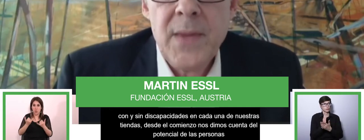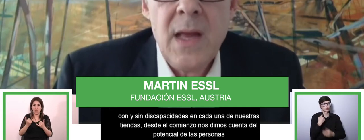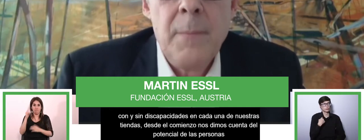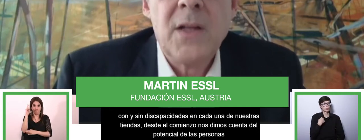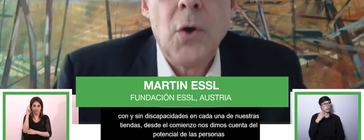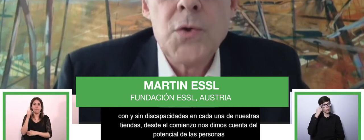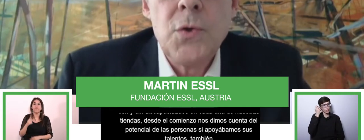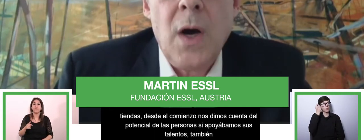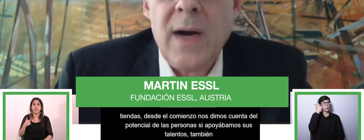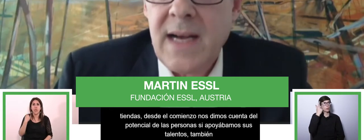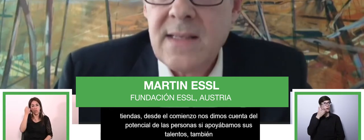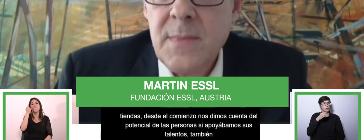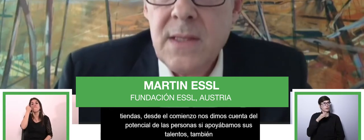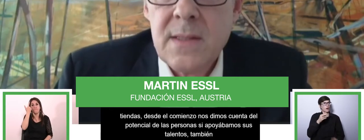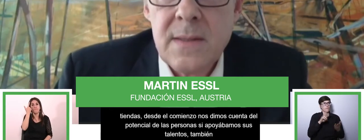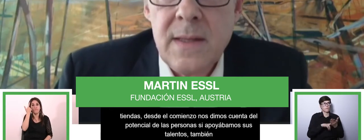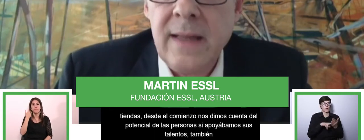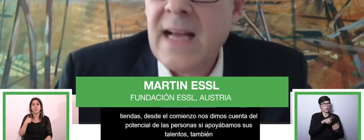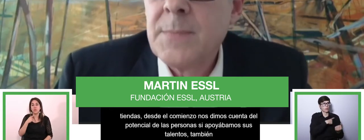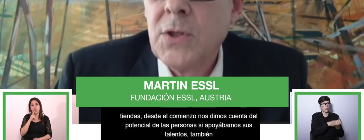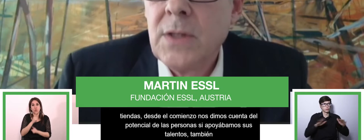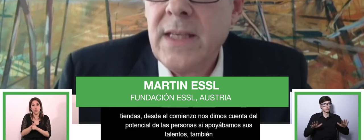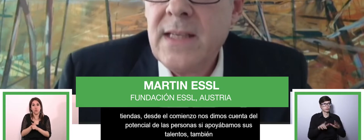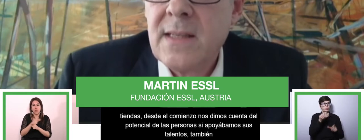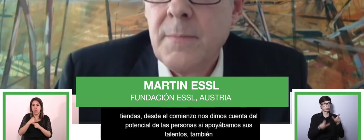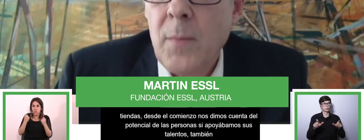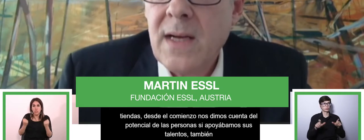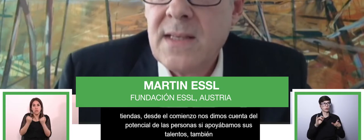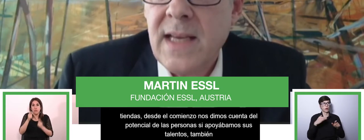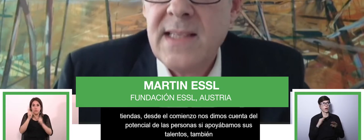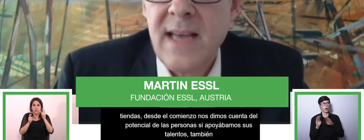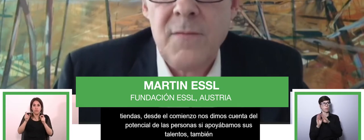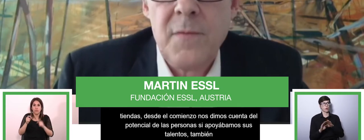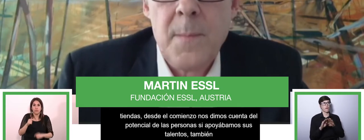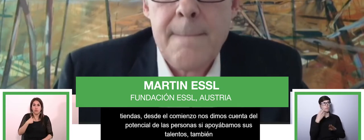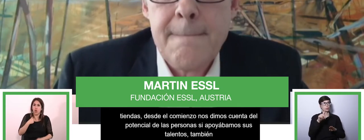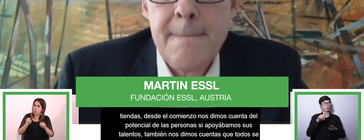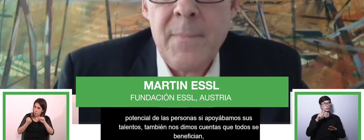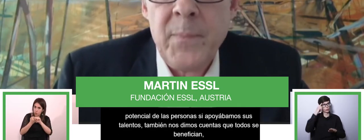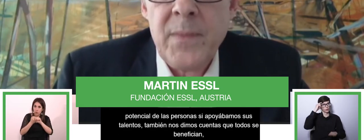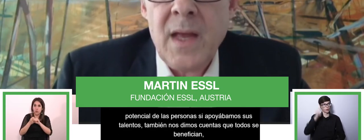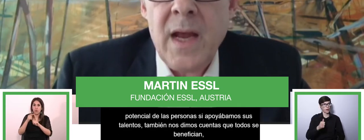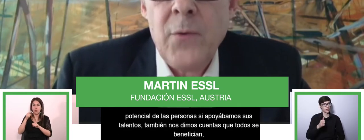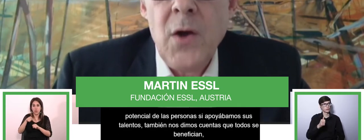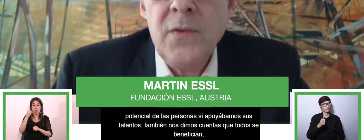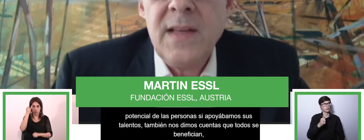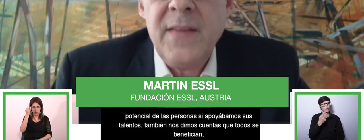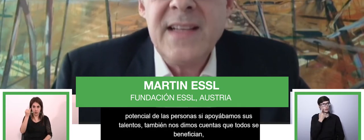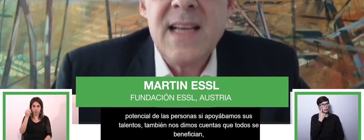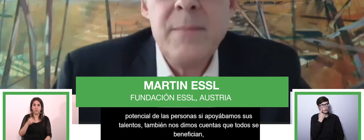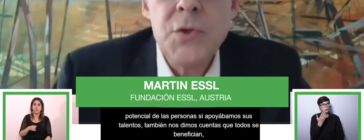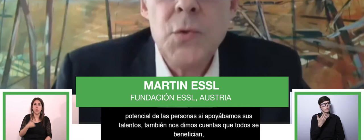el equipo, sino también nuestros clientes y finalmente, pero no menos imposible, nuestra misma cadena de